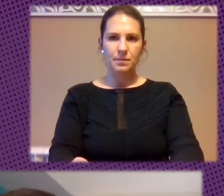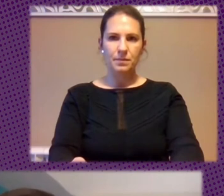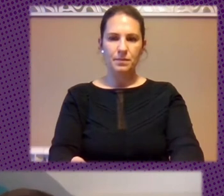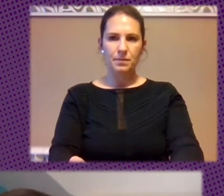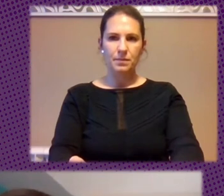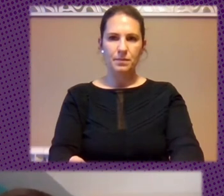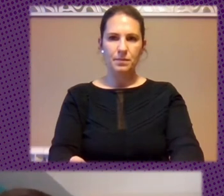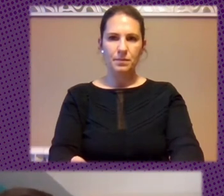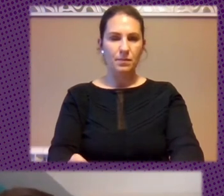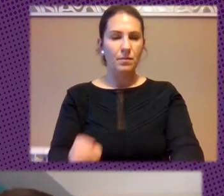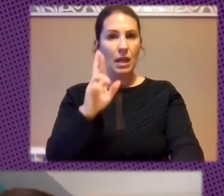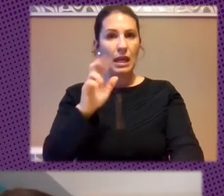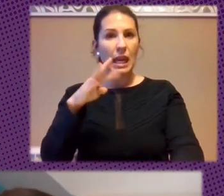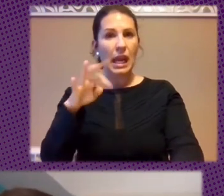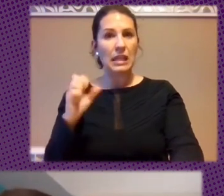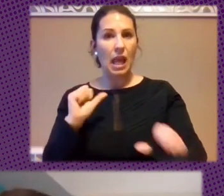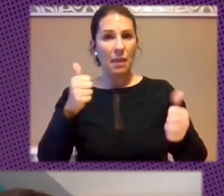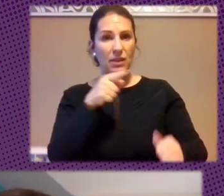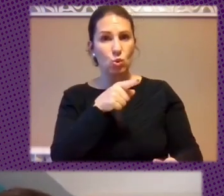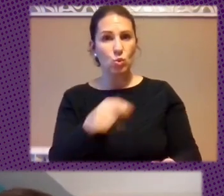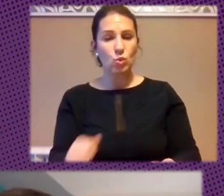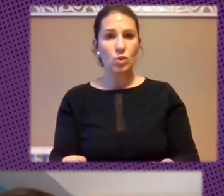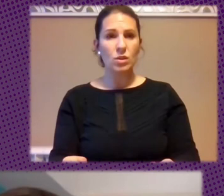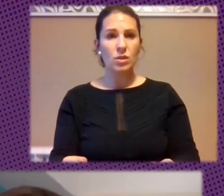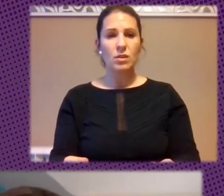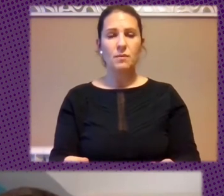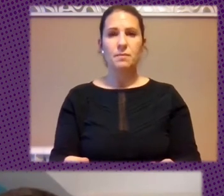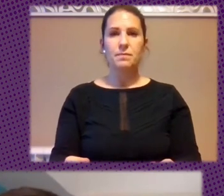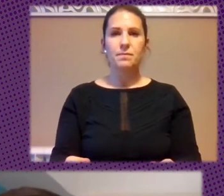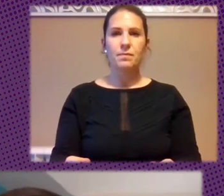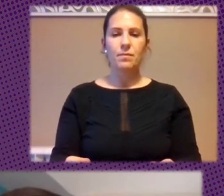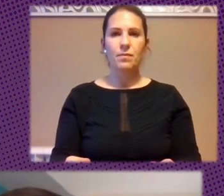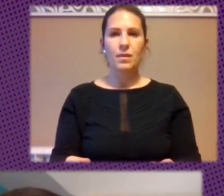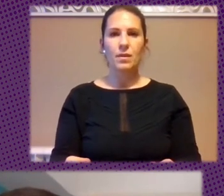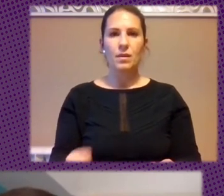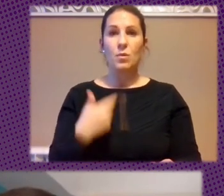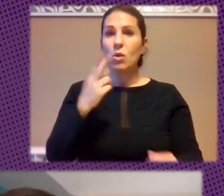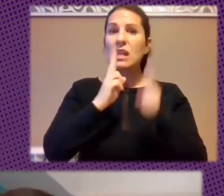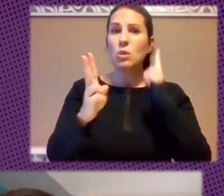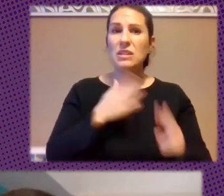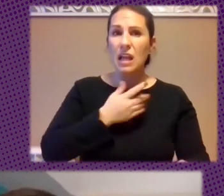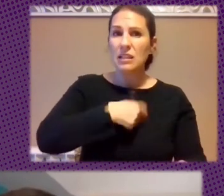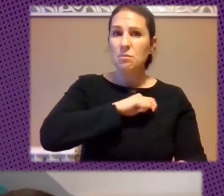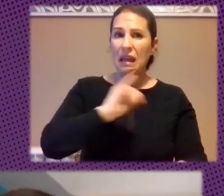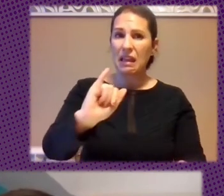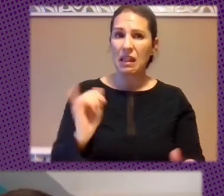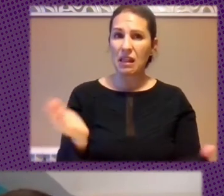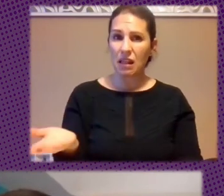Renata ¿Quieres Empezar Tú? Dale Una Respuesta La Tiene España De hecho El